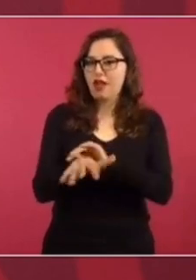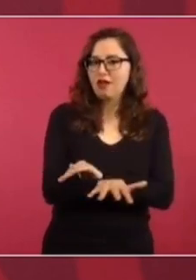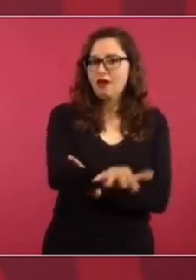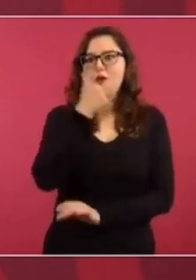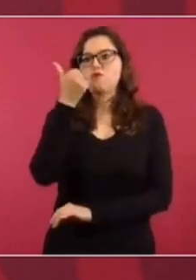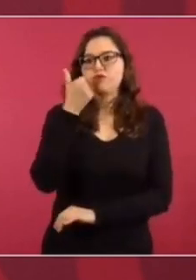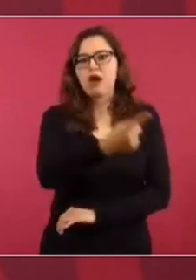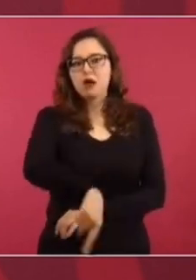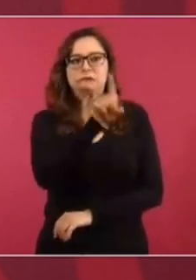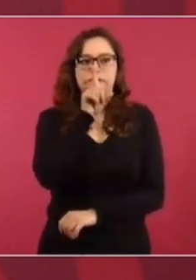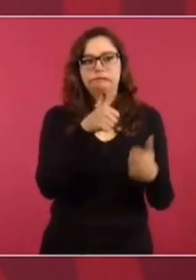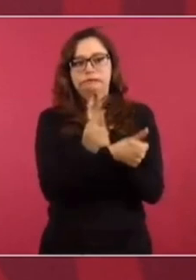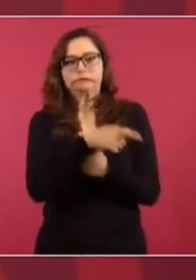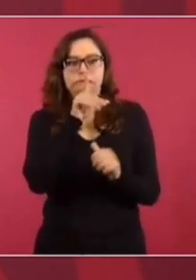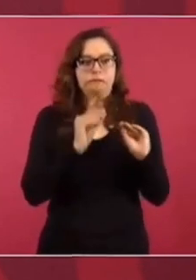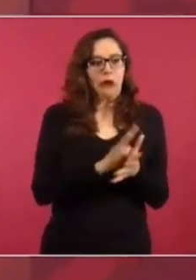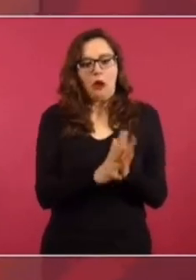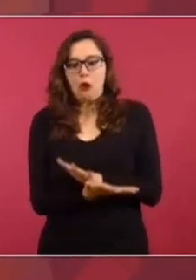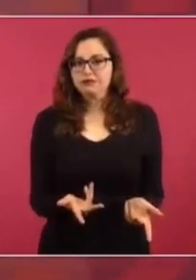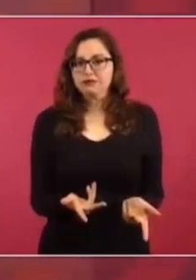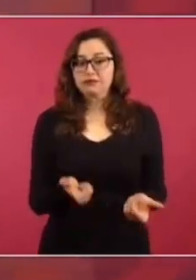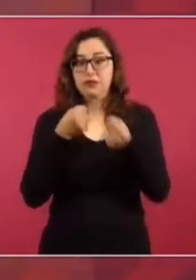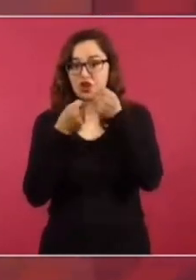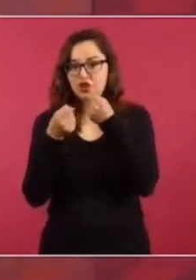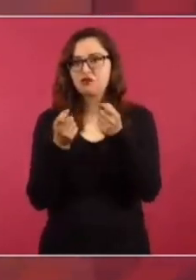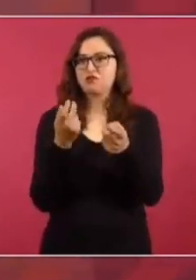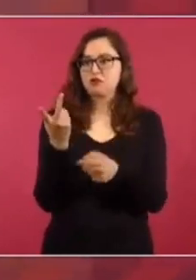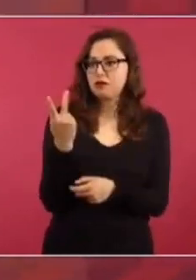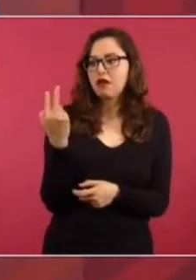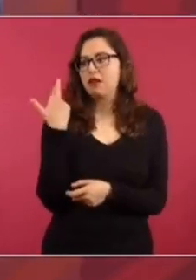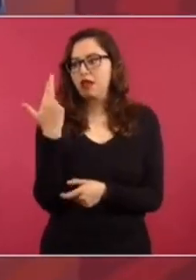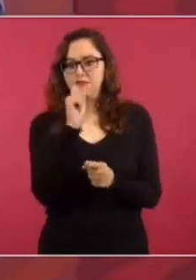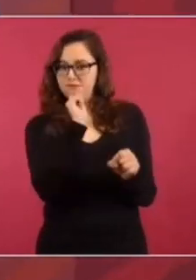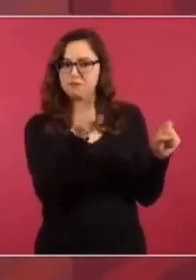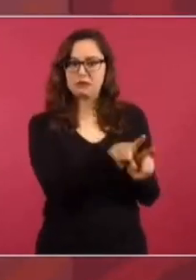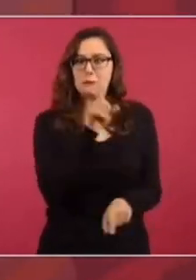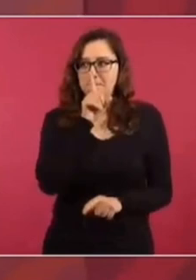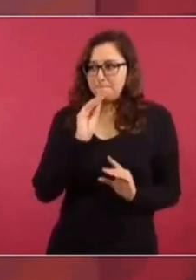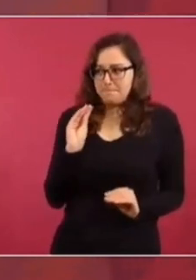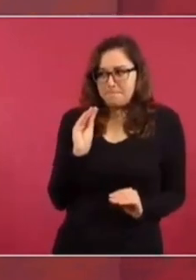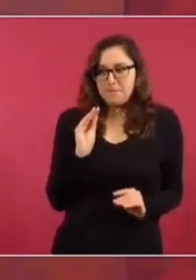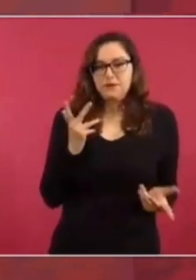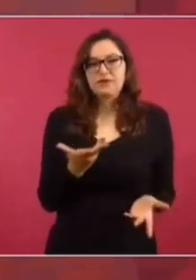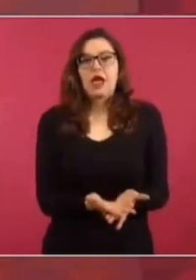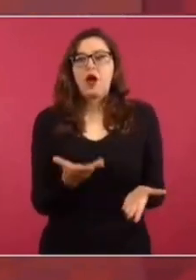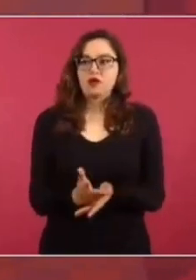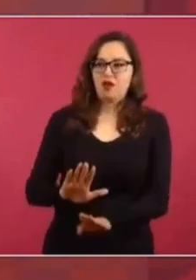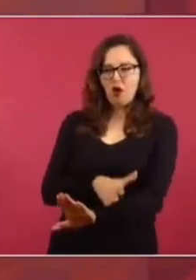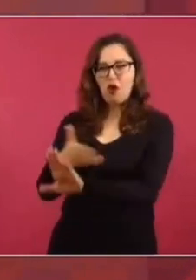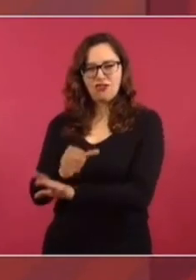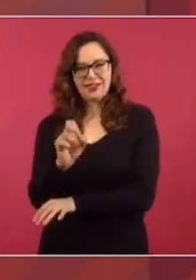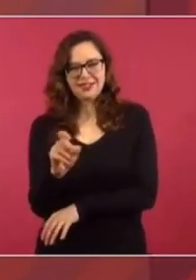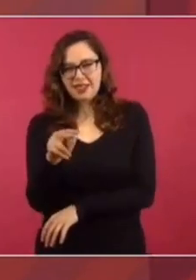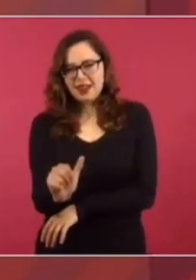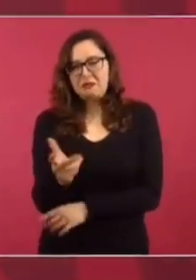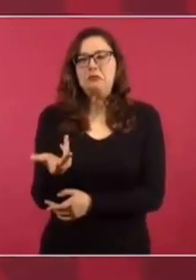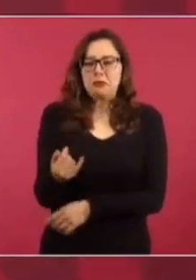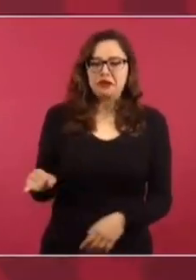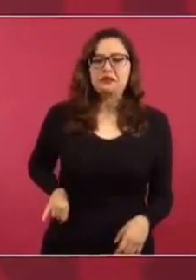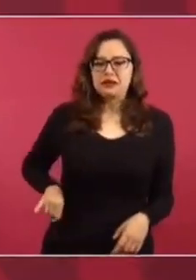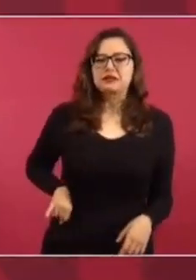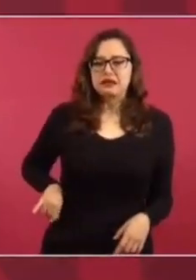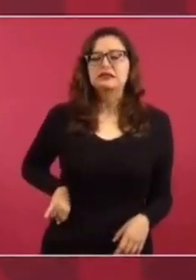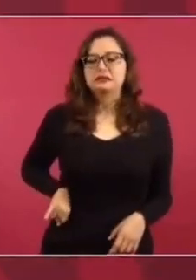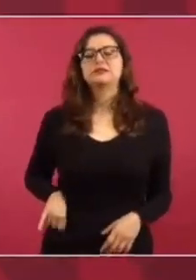silencio, cómplice, esto sobre todo en el caso de los medios. Nosotros estamos actuando a partir de la investigación que llevó a cabo la Comisión Especial